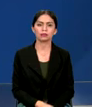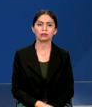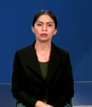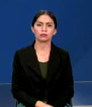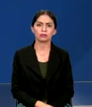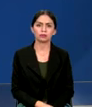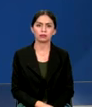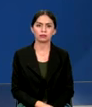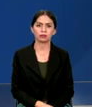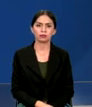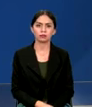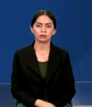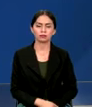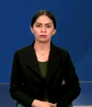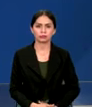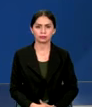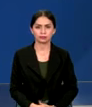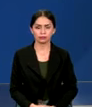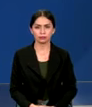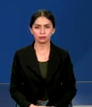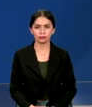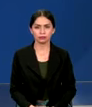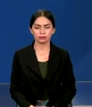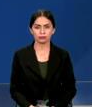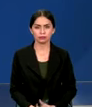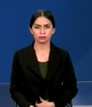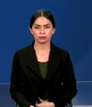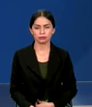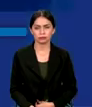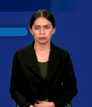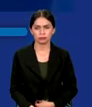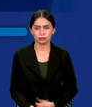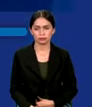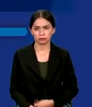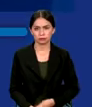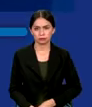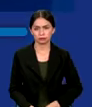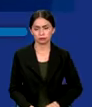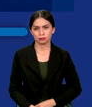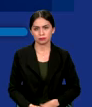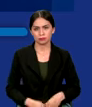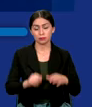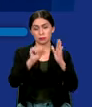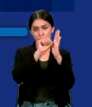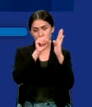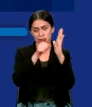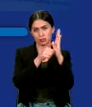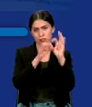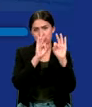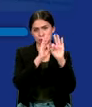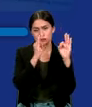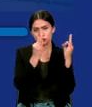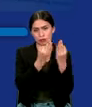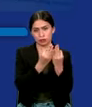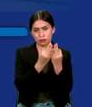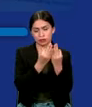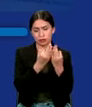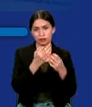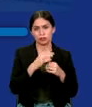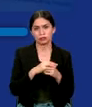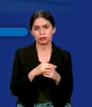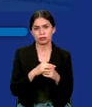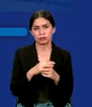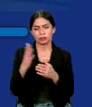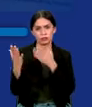formación para técnicos del nivel medio superior y superior. Está inspirado en el sistema de formación alemán que vincula armónicamente la